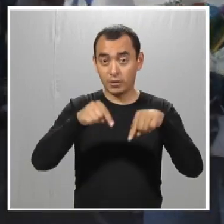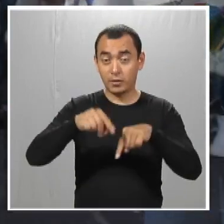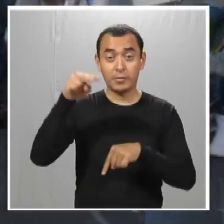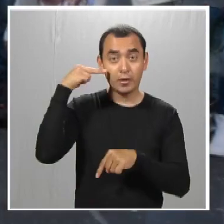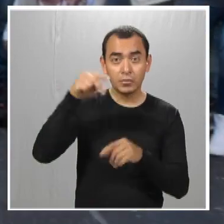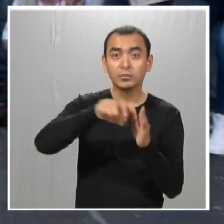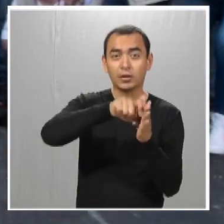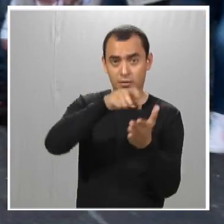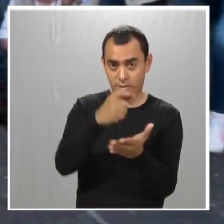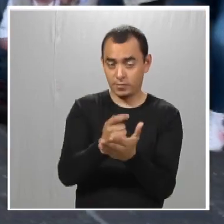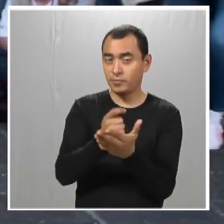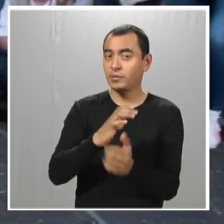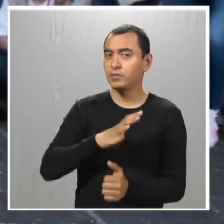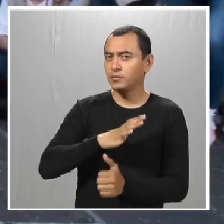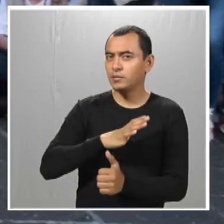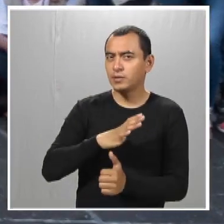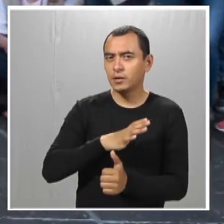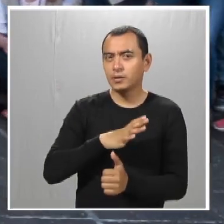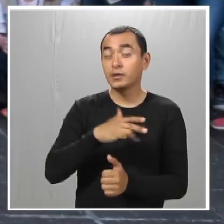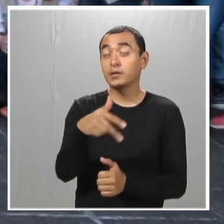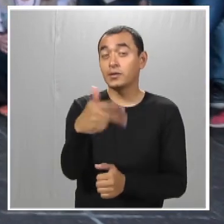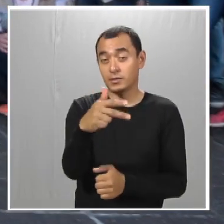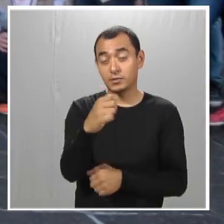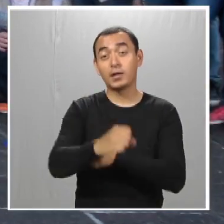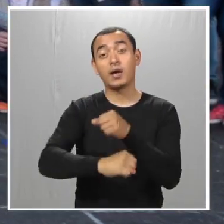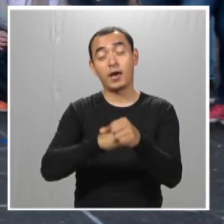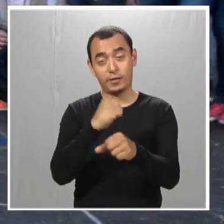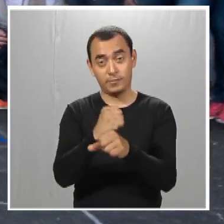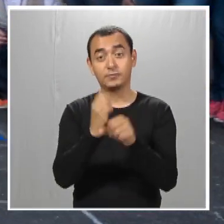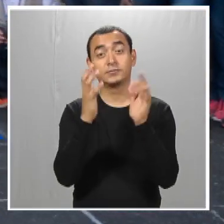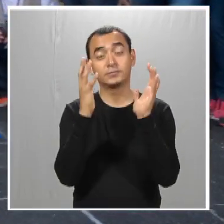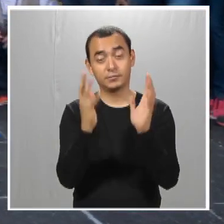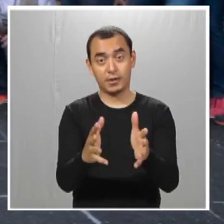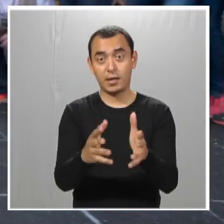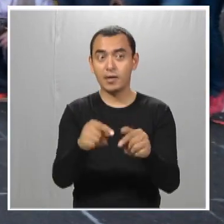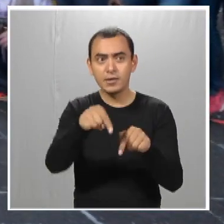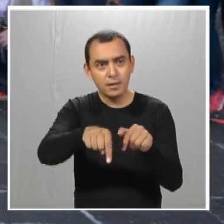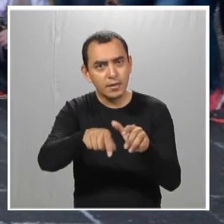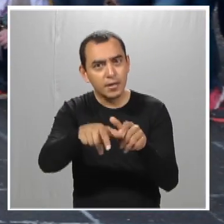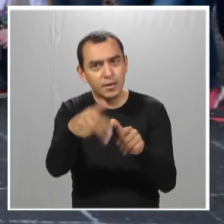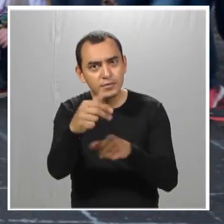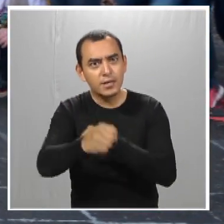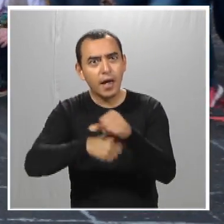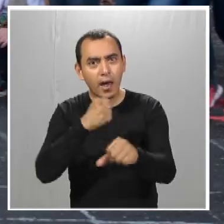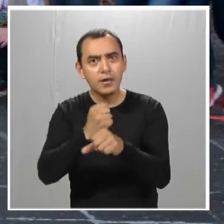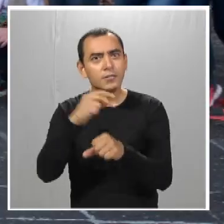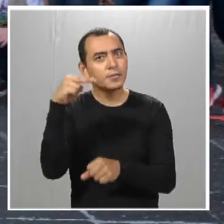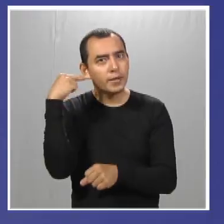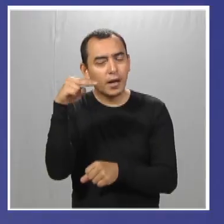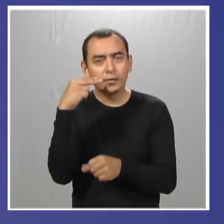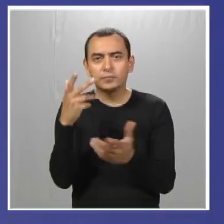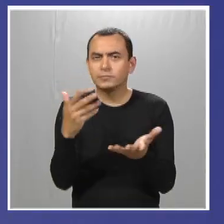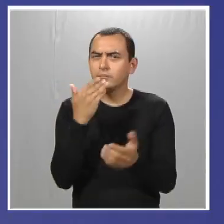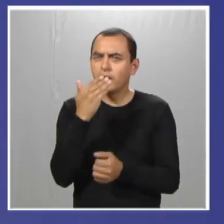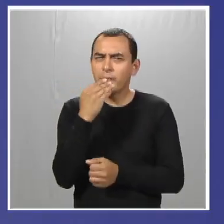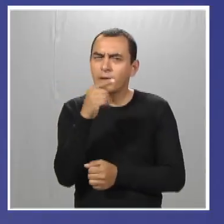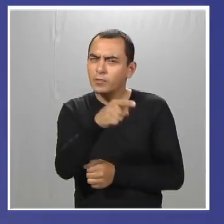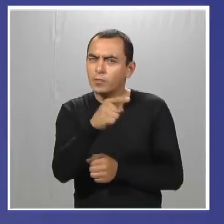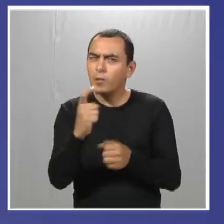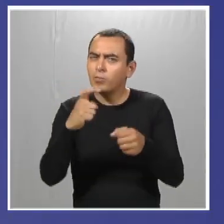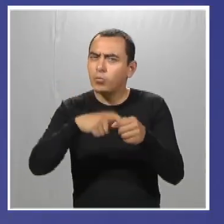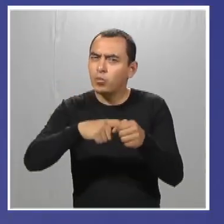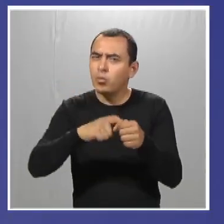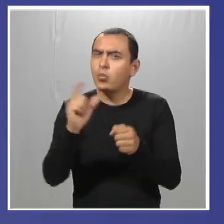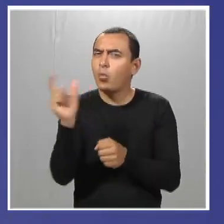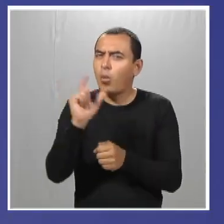aquí en Veracruz, estamos en Veracruz y en Jalapa, tenemos 13 años. 13 años aquí ya instalados en el estado de Veracruz. Sí.